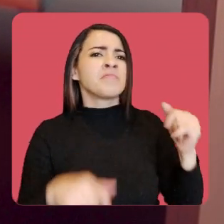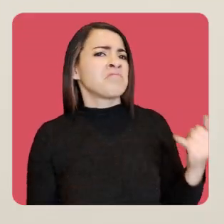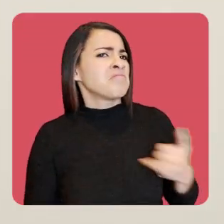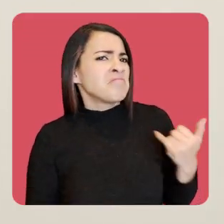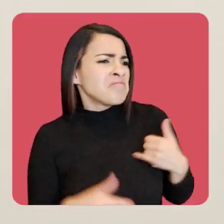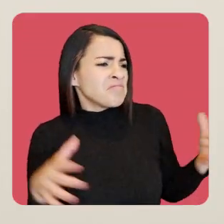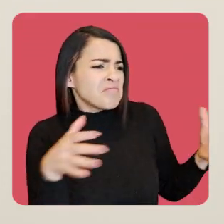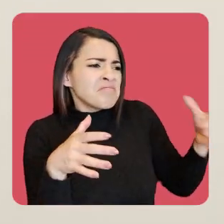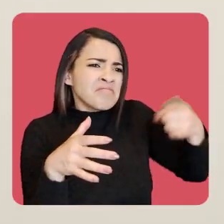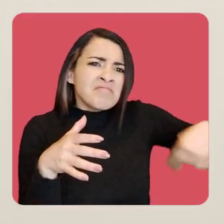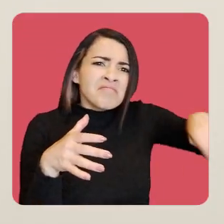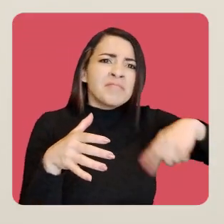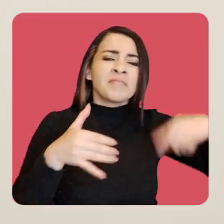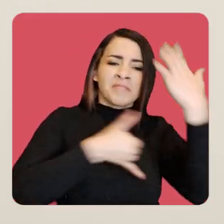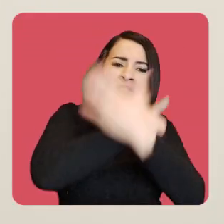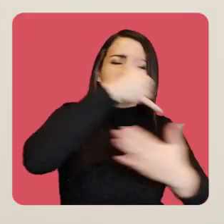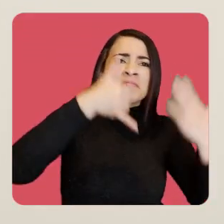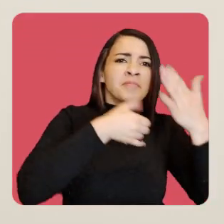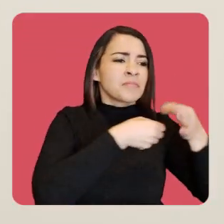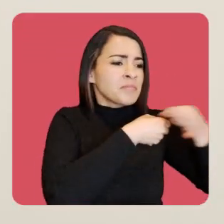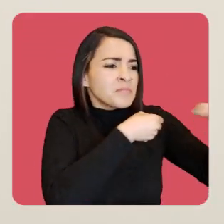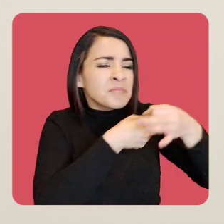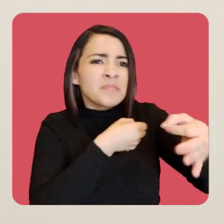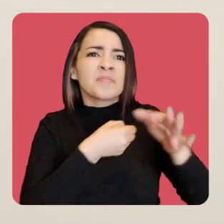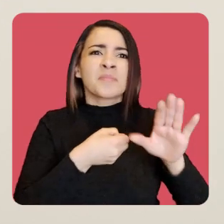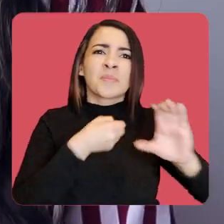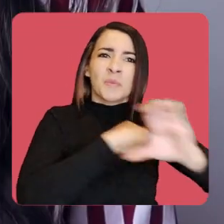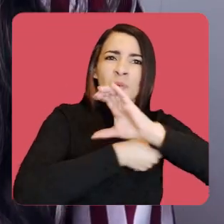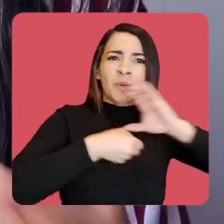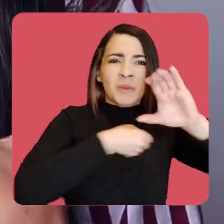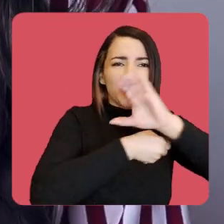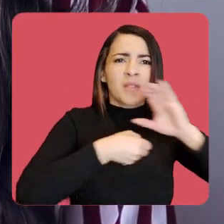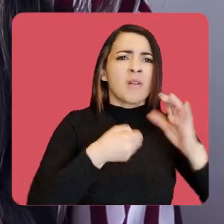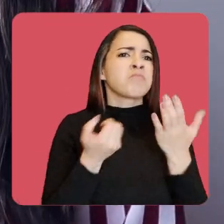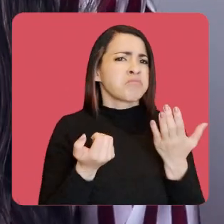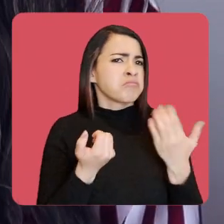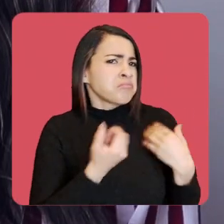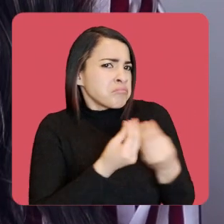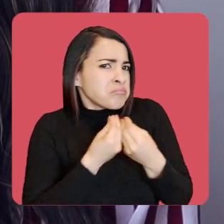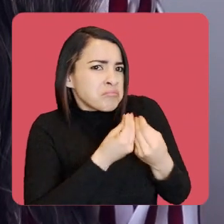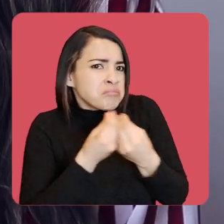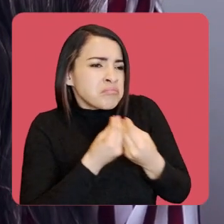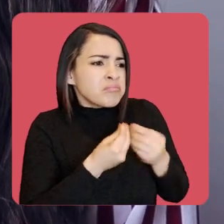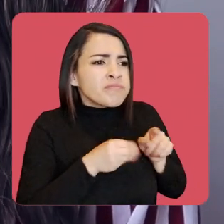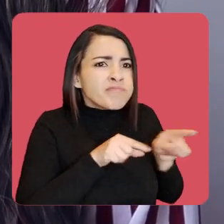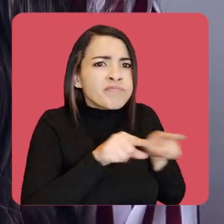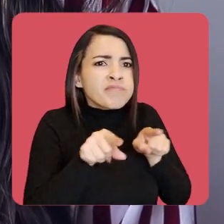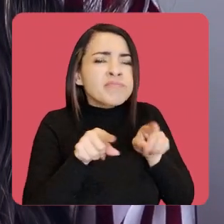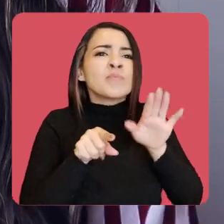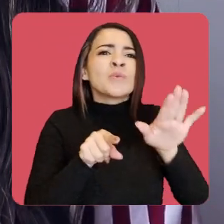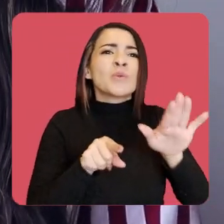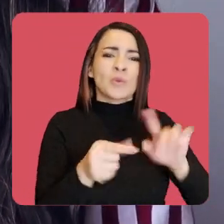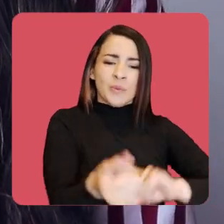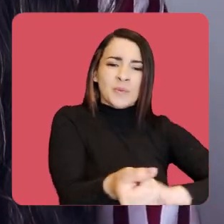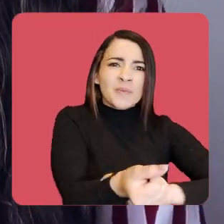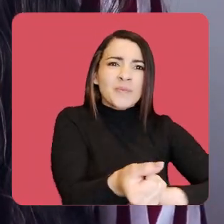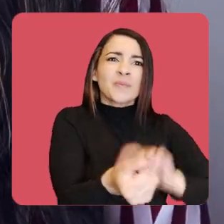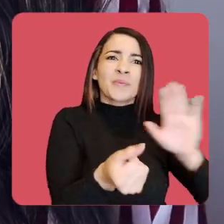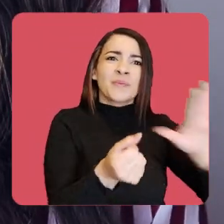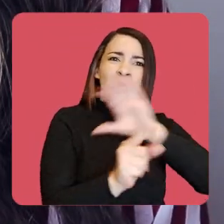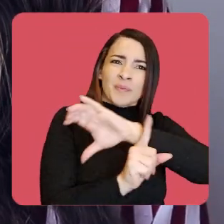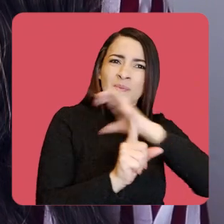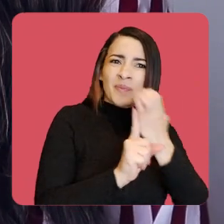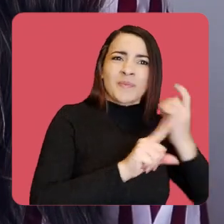jóvenes de muchas partes del país, pueblos, etnias, tenemos varias personas, pues tengo compañeros del Grupo Motor que hacen parte de la comunidad